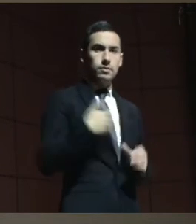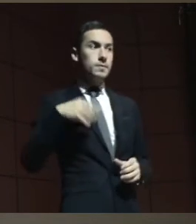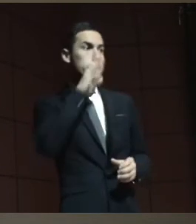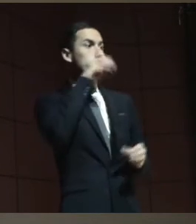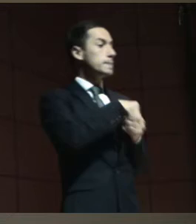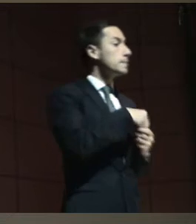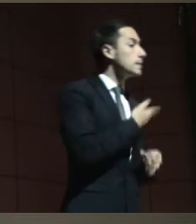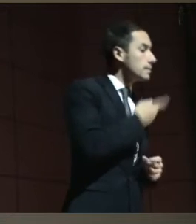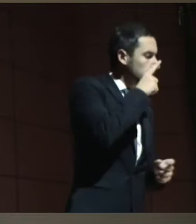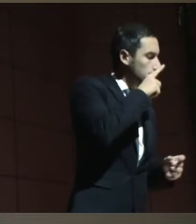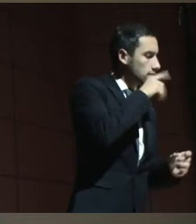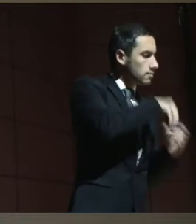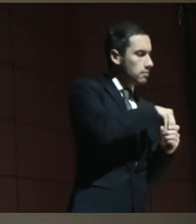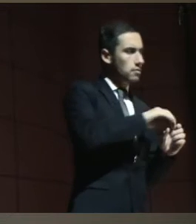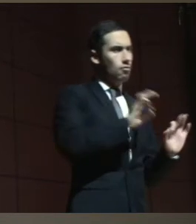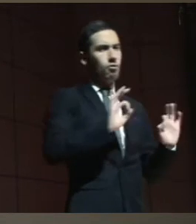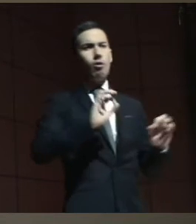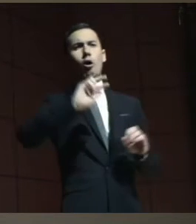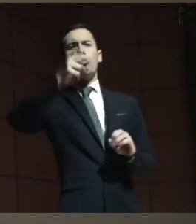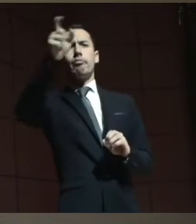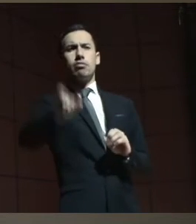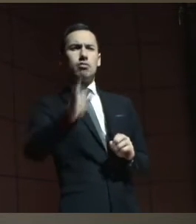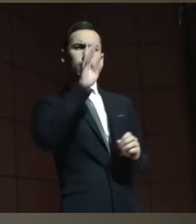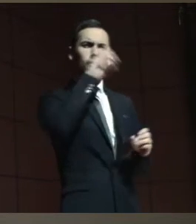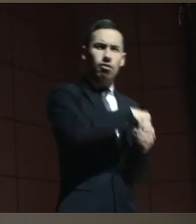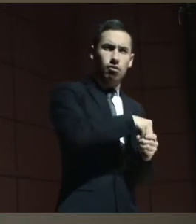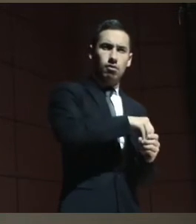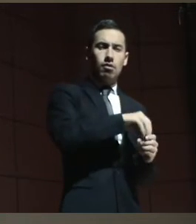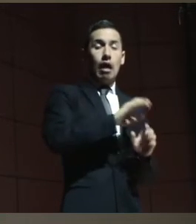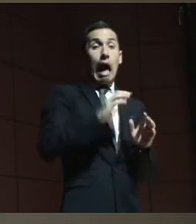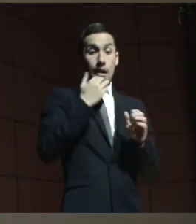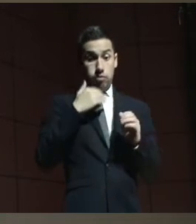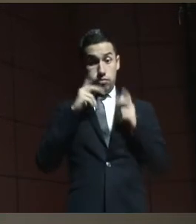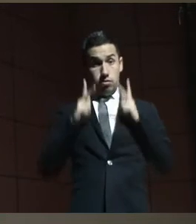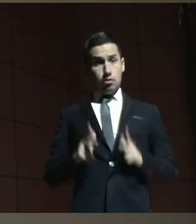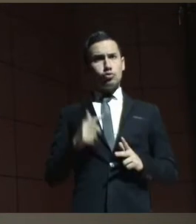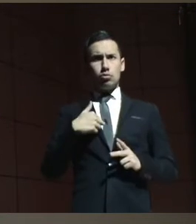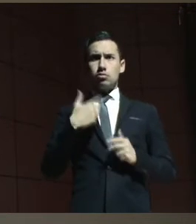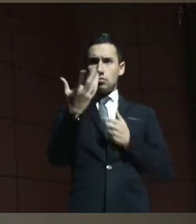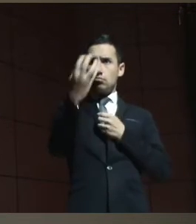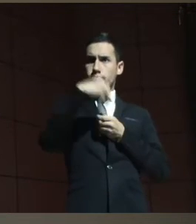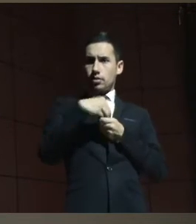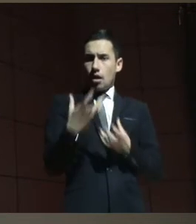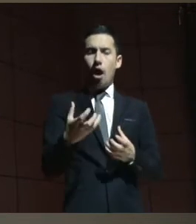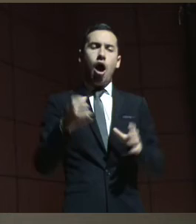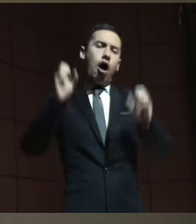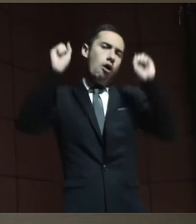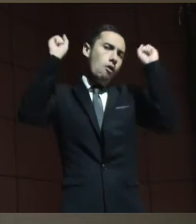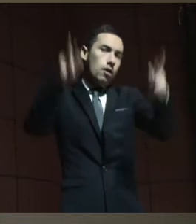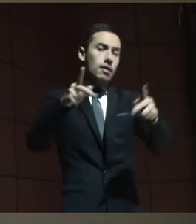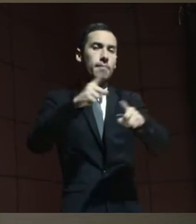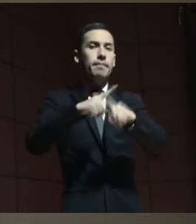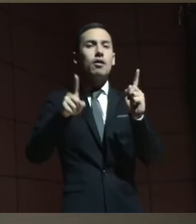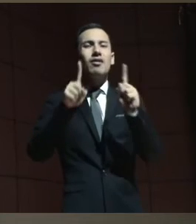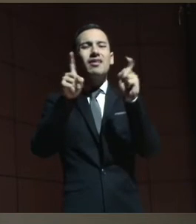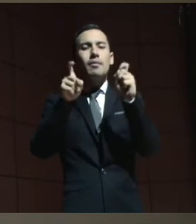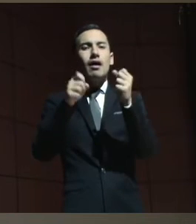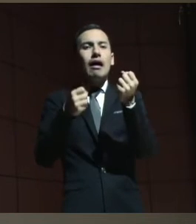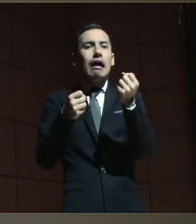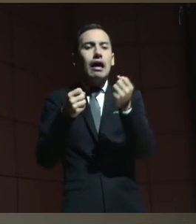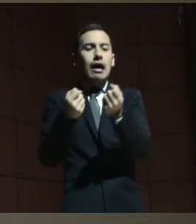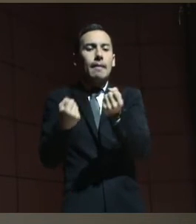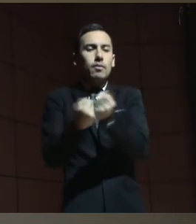otra persona, salvo que ella lo decida. Simplemente porque necesita de asistencia.